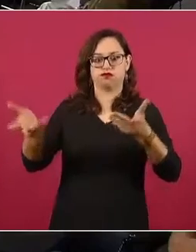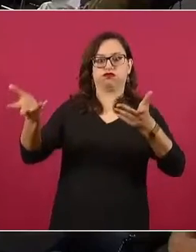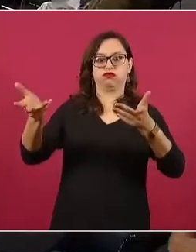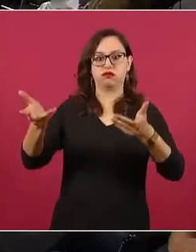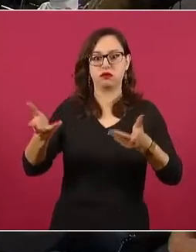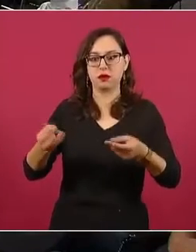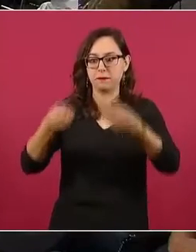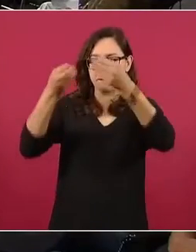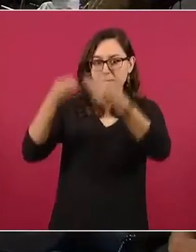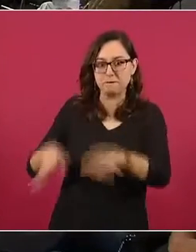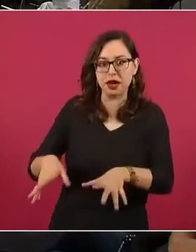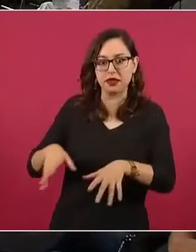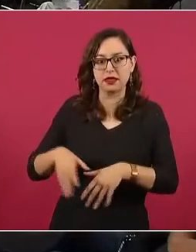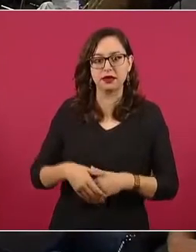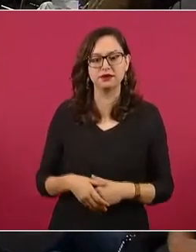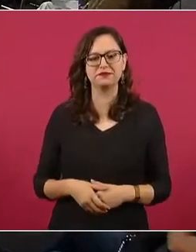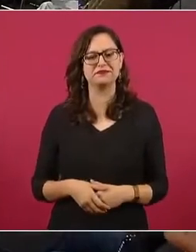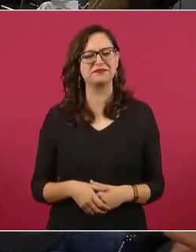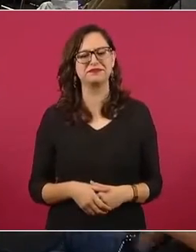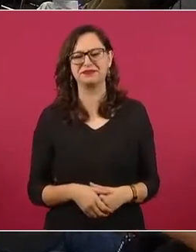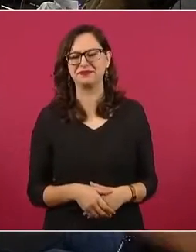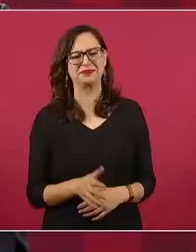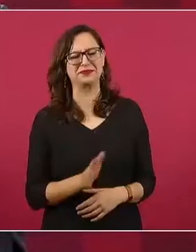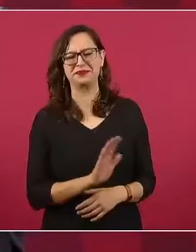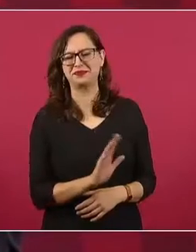No, no, mire,